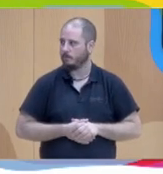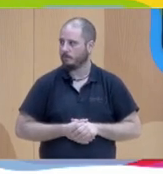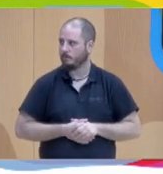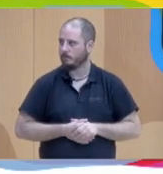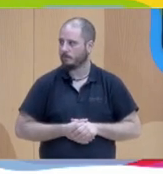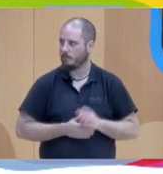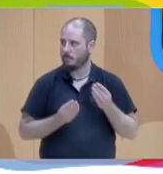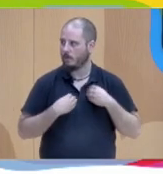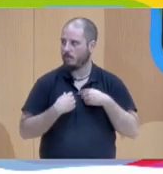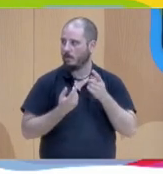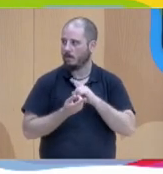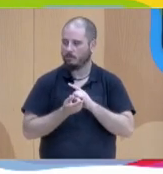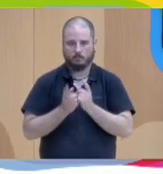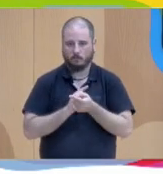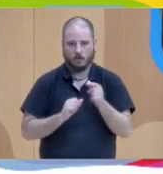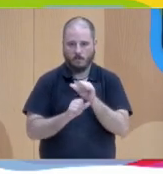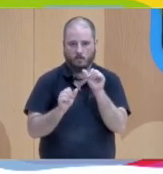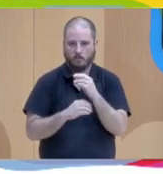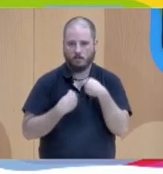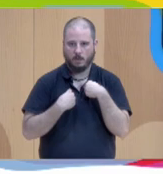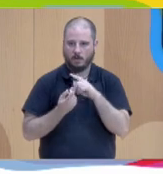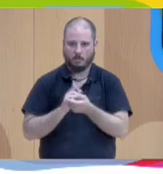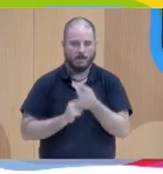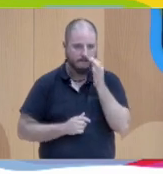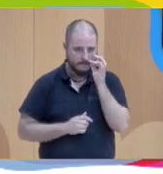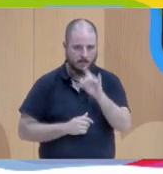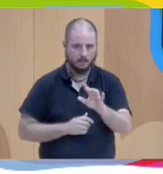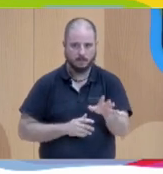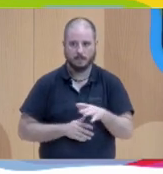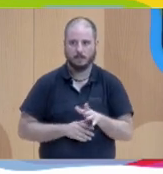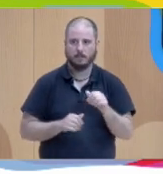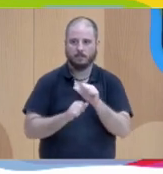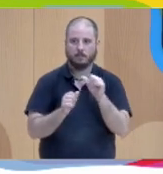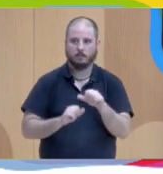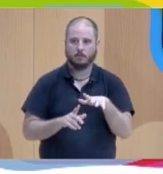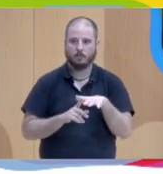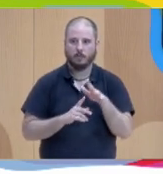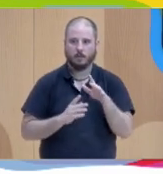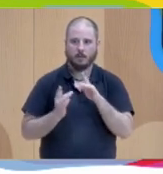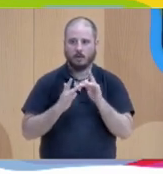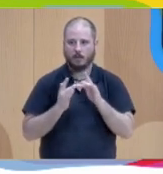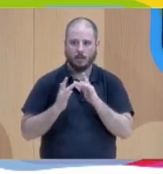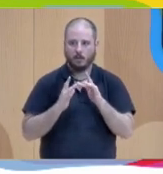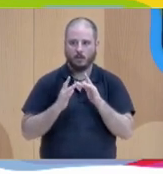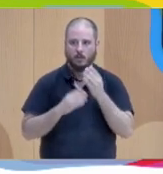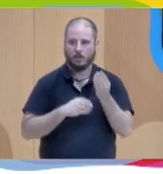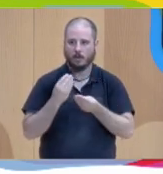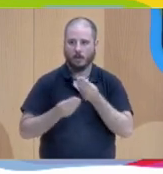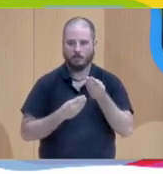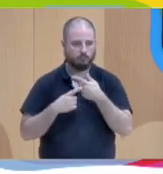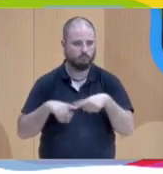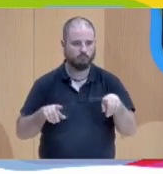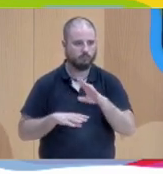no hay otra forma a te ha cambiado tu manera de vivir realmente sí de cómo te sitúas y cómo te relacionas y cómo haces y piensas las cosas sí,